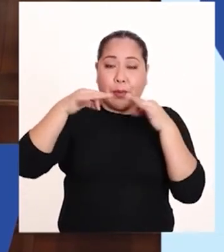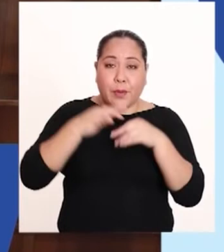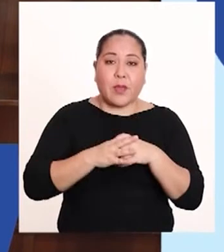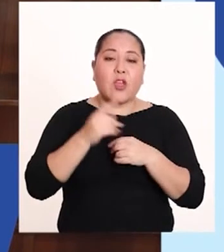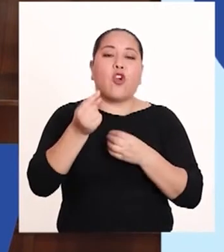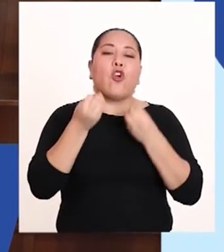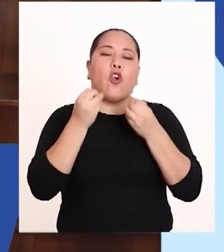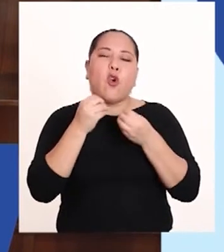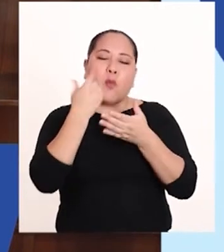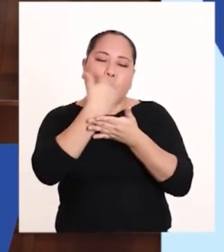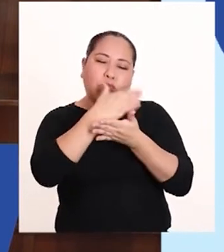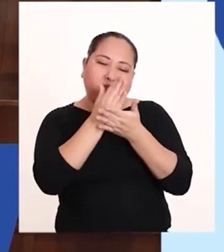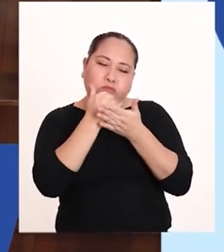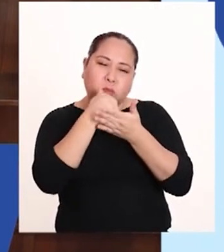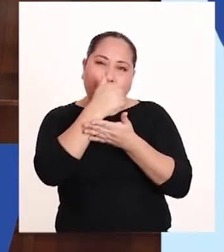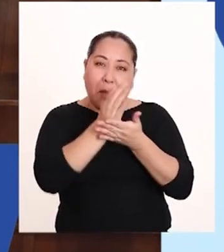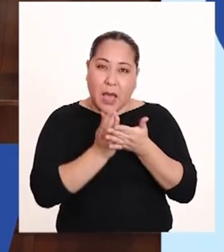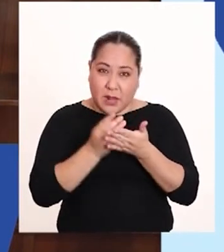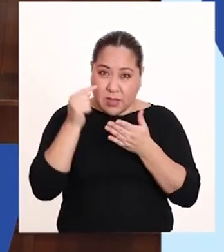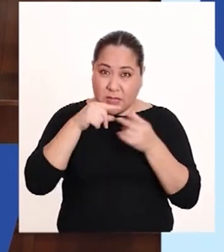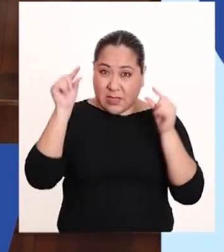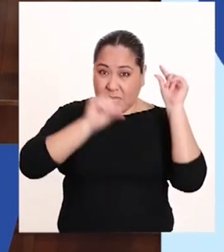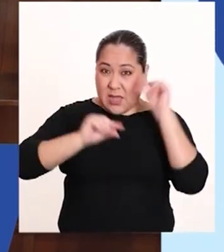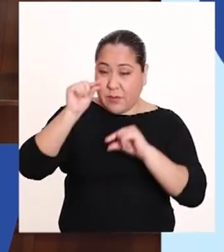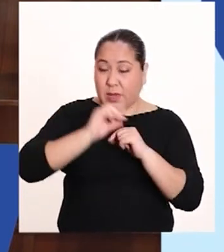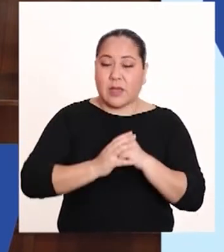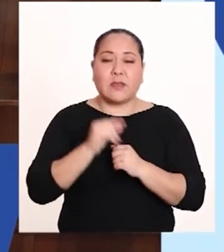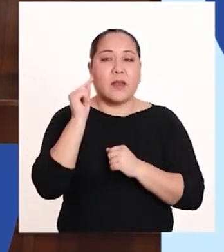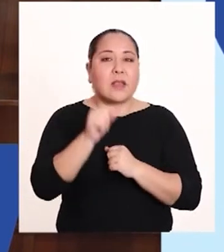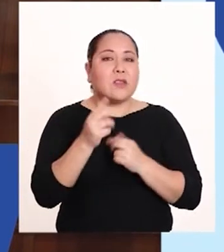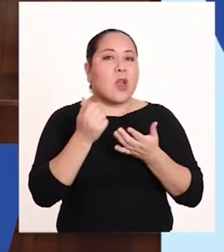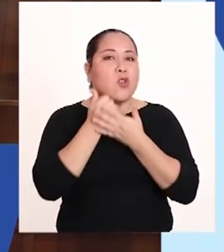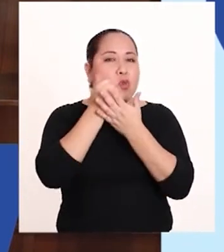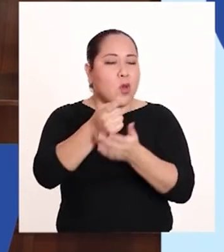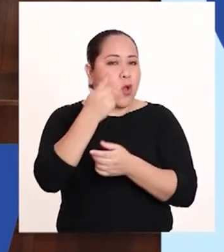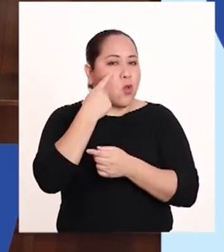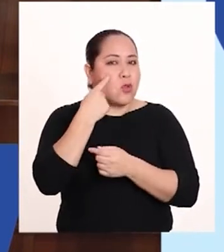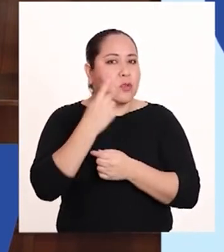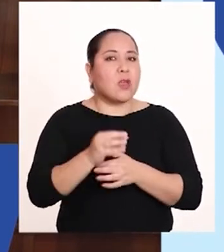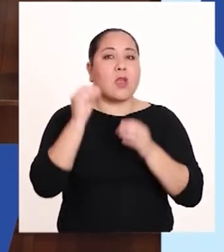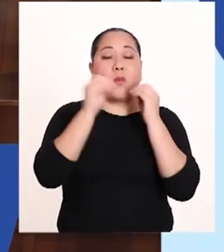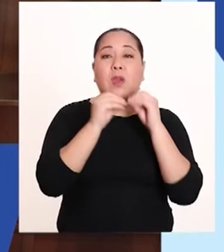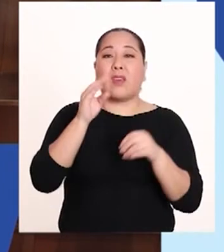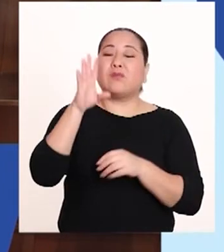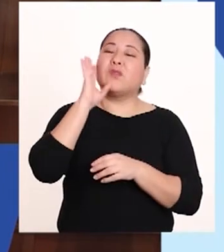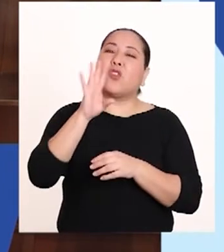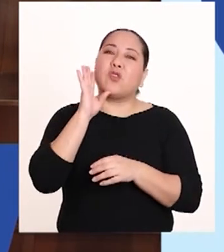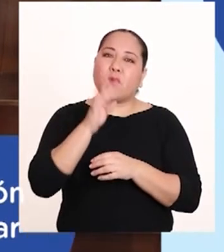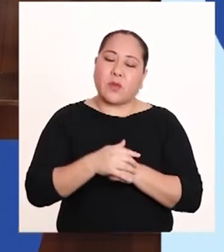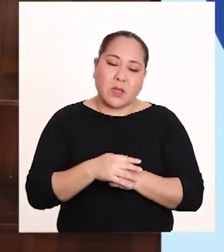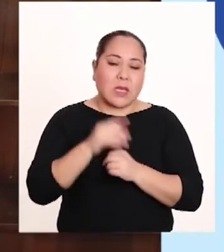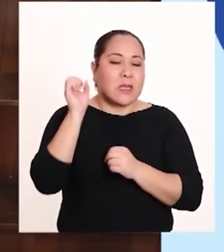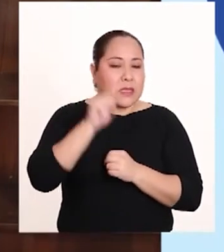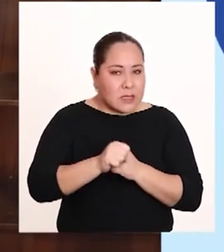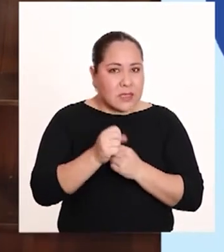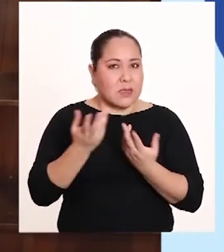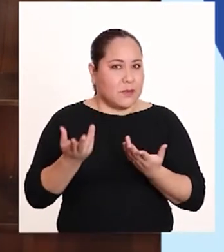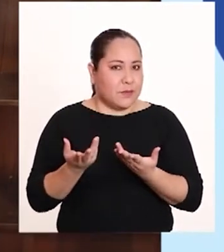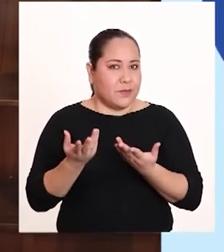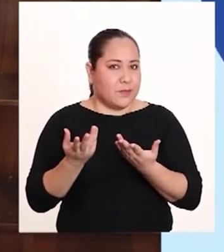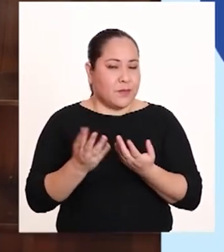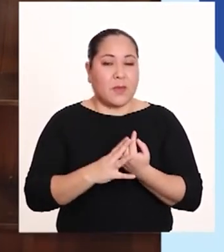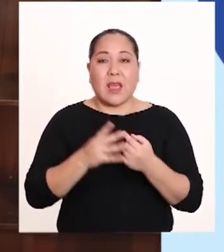y su composición química, pues permiten reconocer que pueden generar contaminación y, en